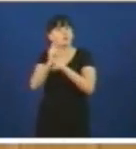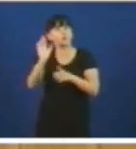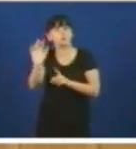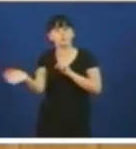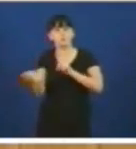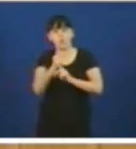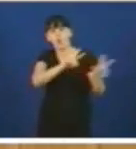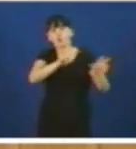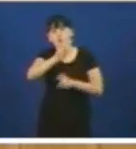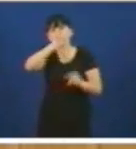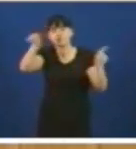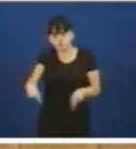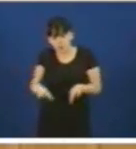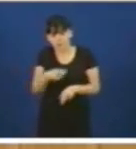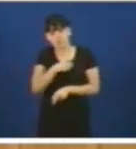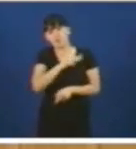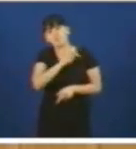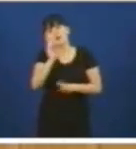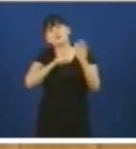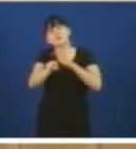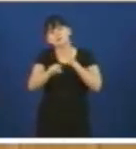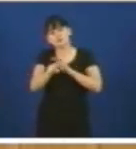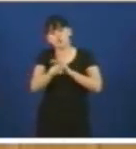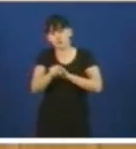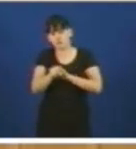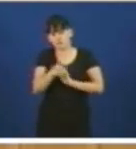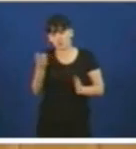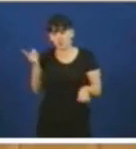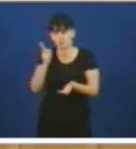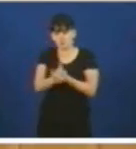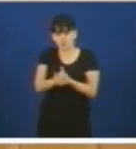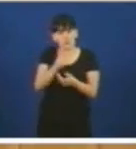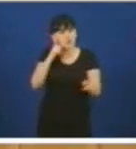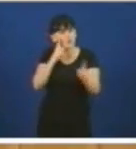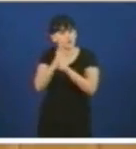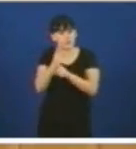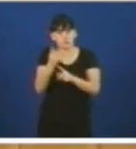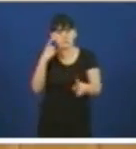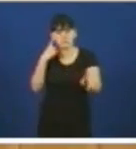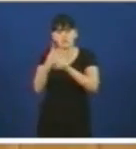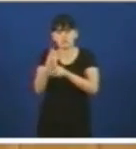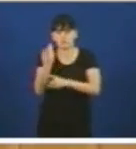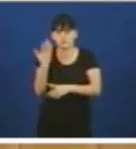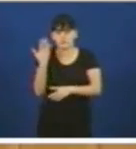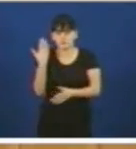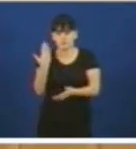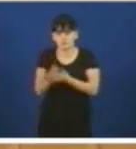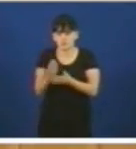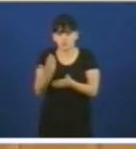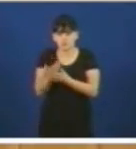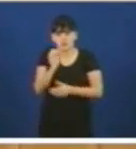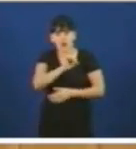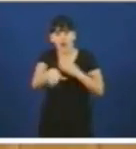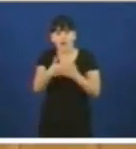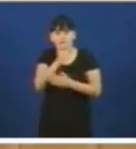de Ferrol e reclamando tamén as xestións oportunas unha vez máis para o levantamento do veto productivo que pesa sobre a Antiga Astano a Teoano 2015